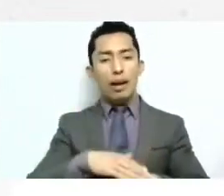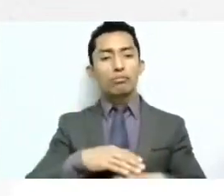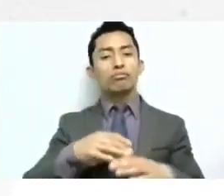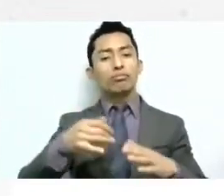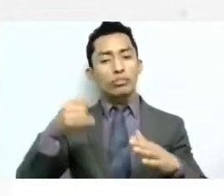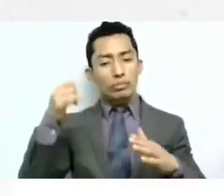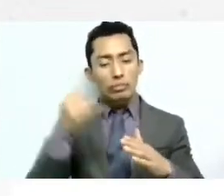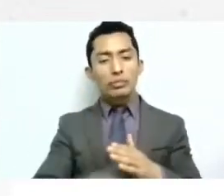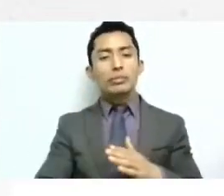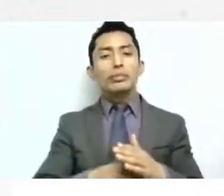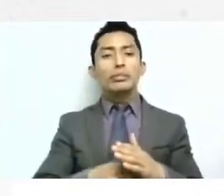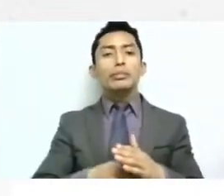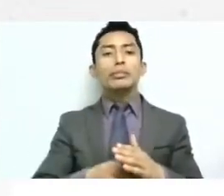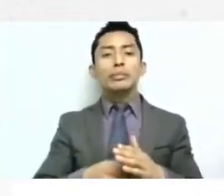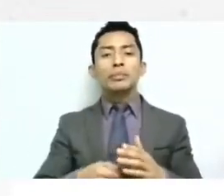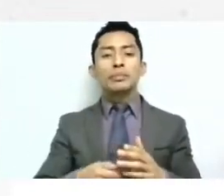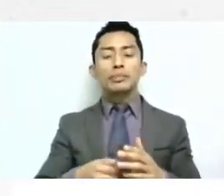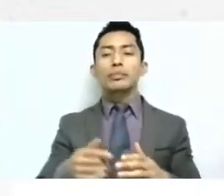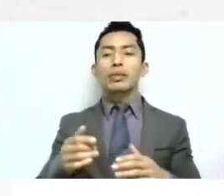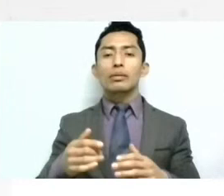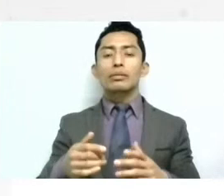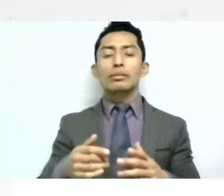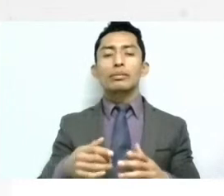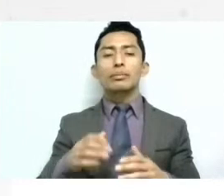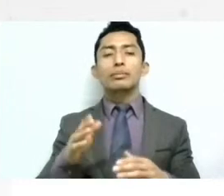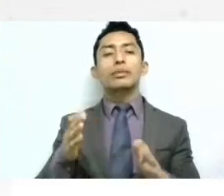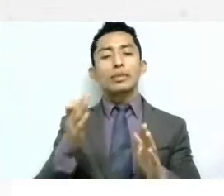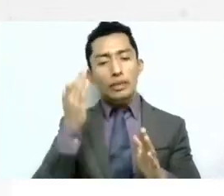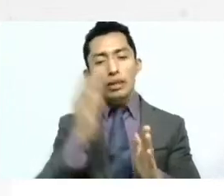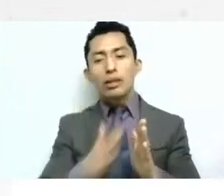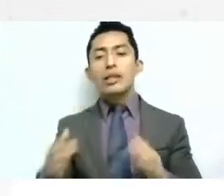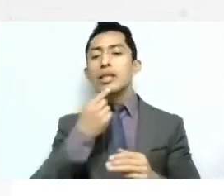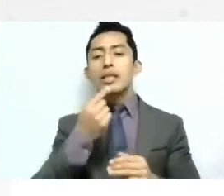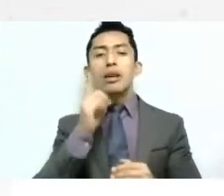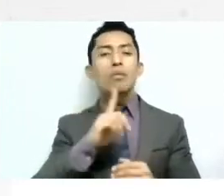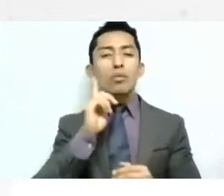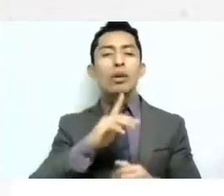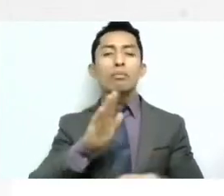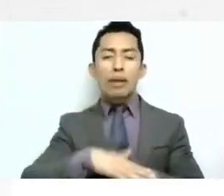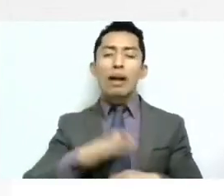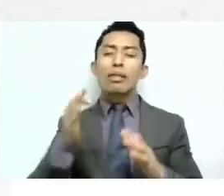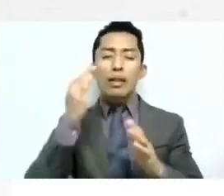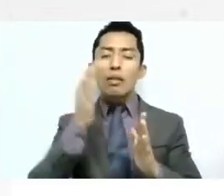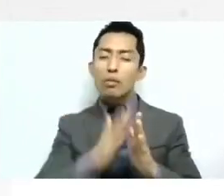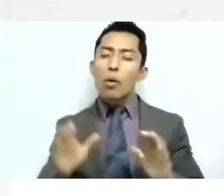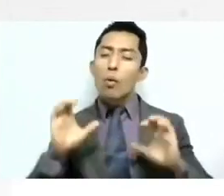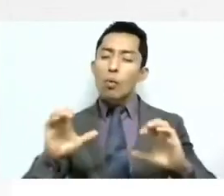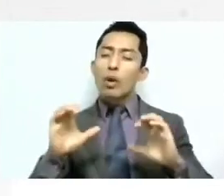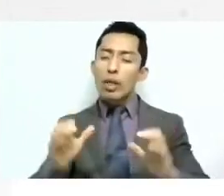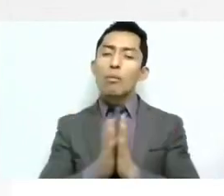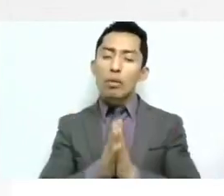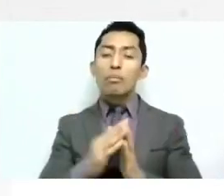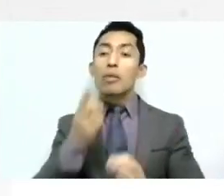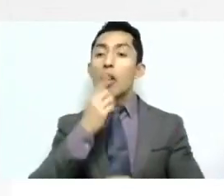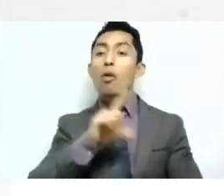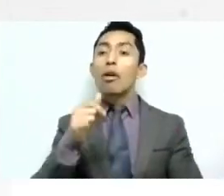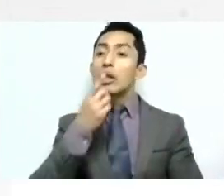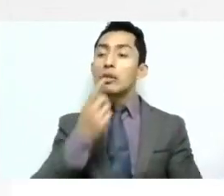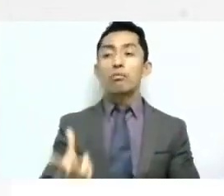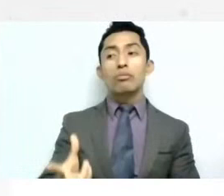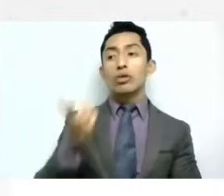la guardería para para una menor pero se le niega porque dicen no no es